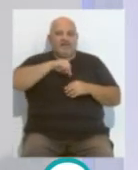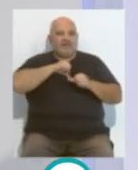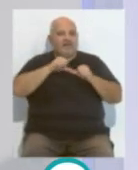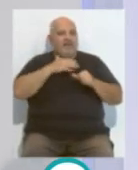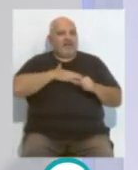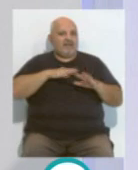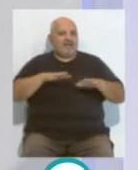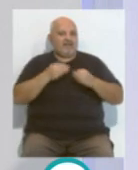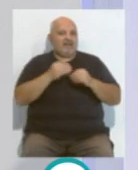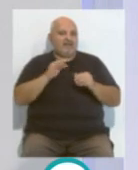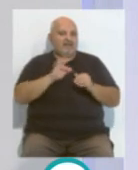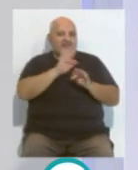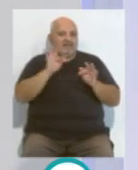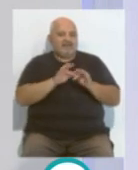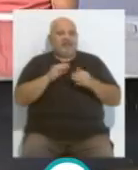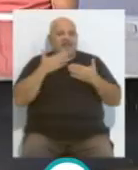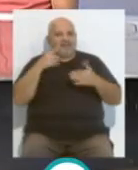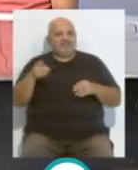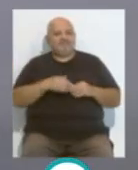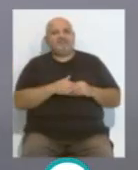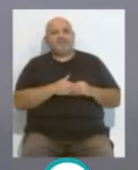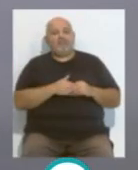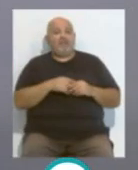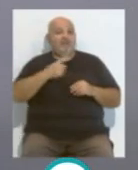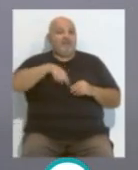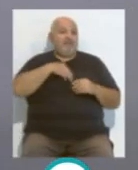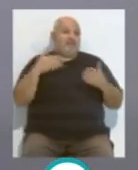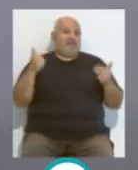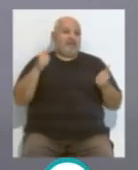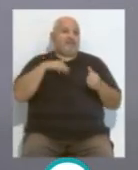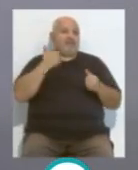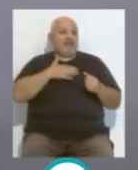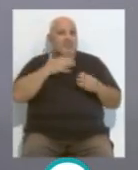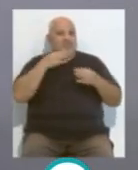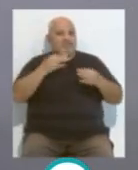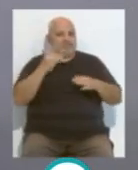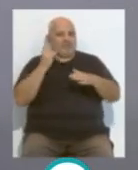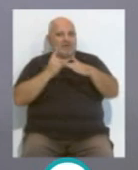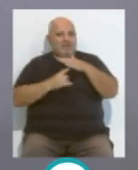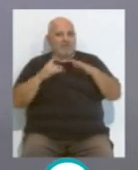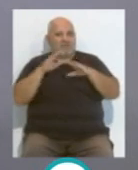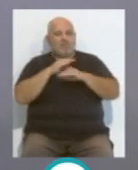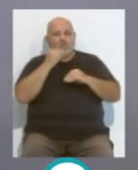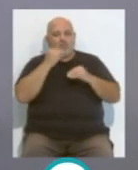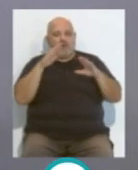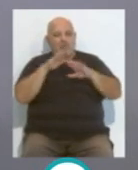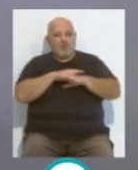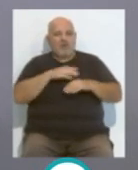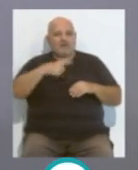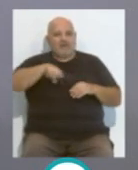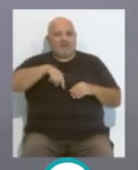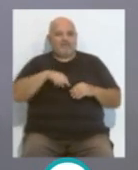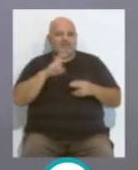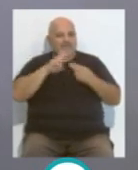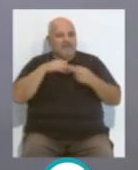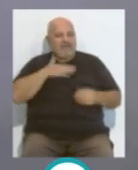nada encantado este ratito que hemos echado Muchísimas gracias Fran nosotros nos despedimos hasta mañana con más submarino amarillo que tengan una muy pero que muy buena